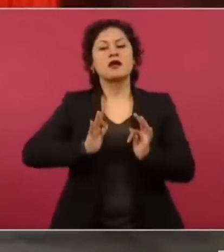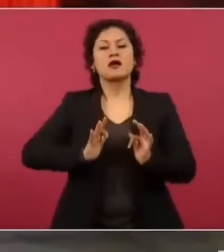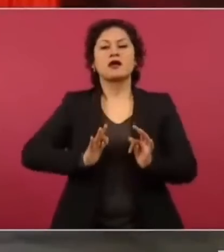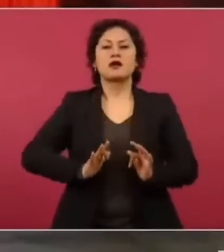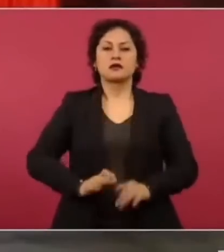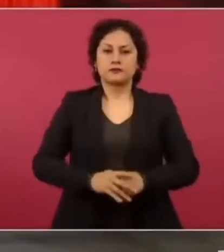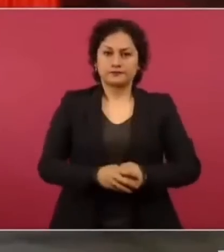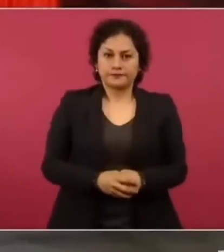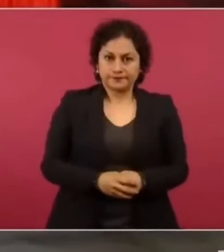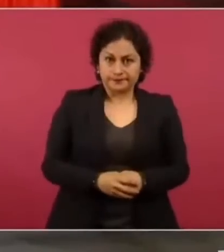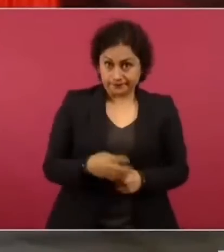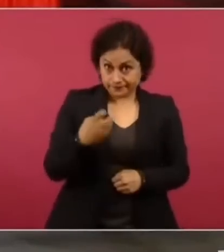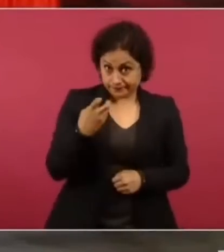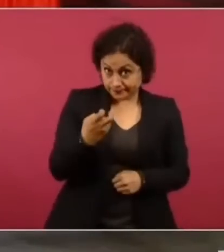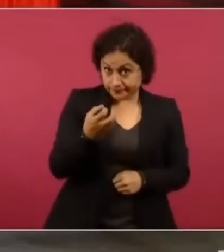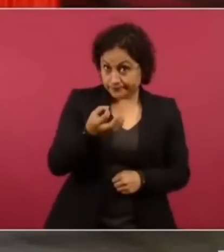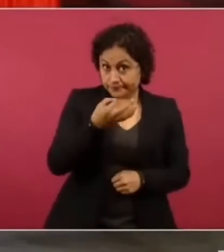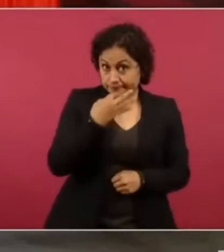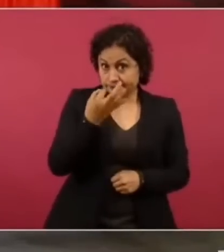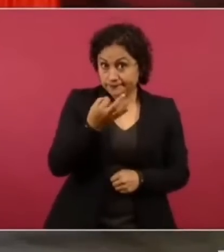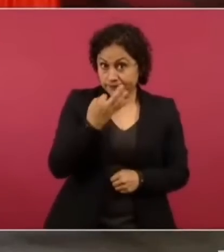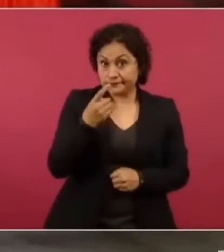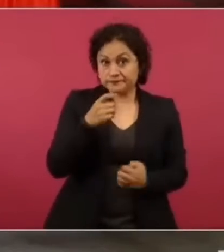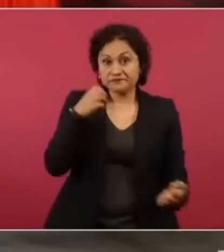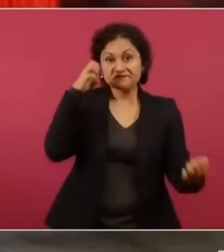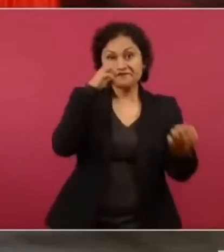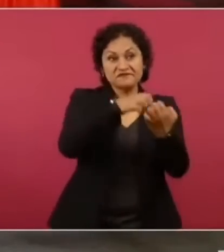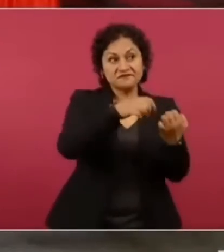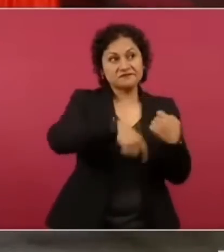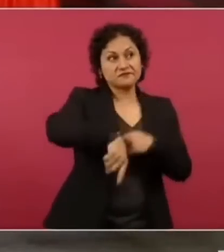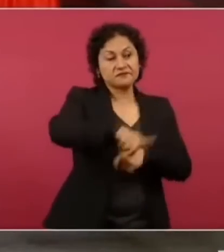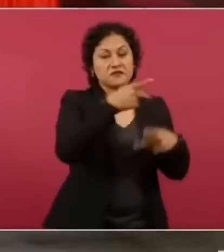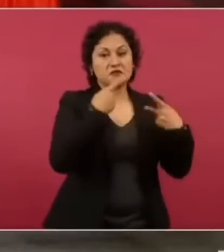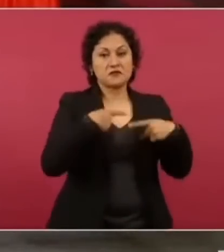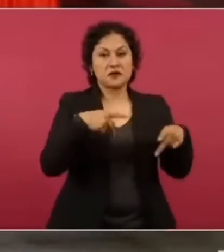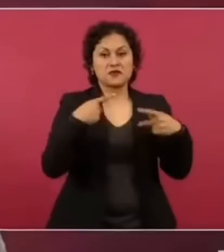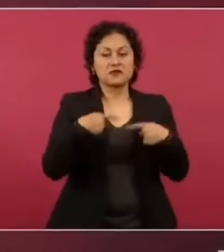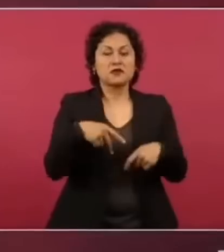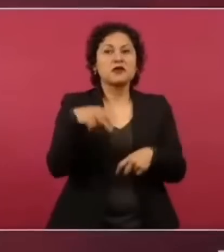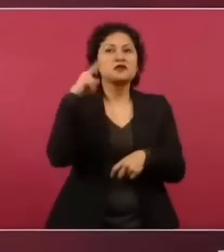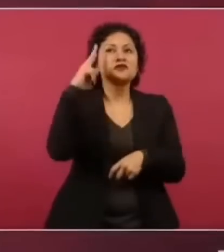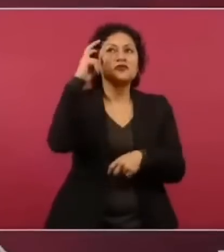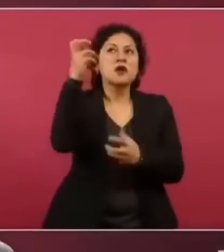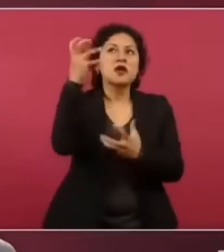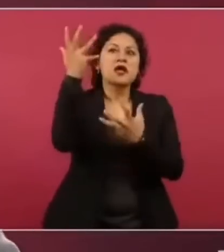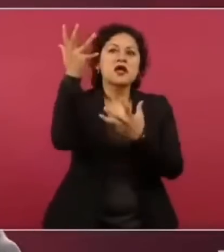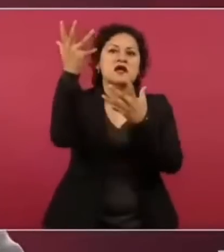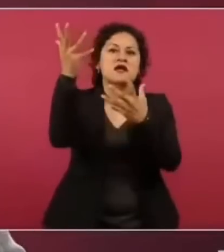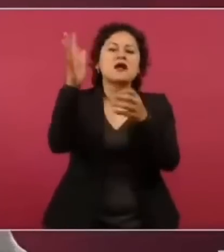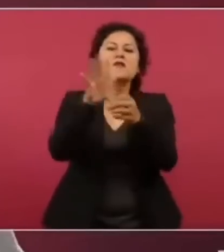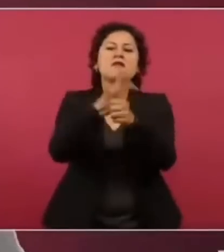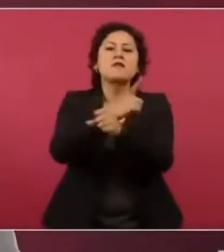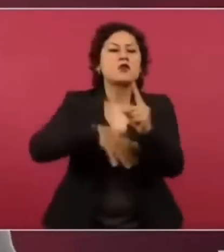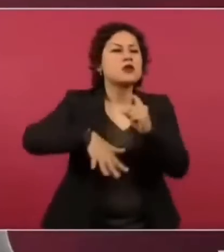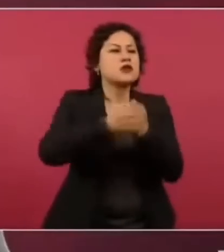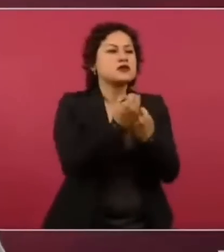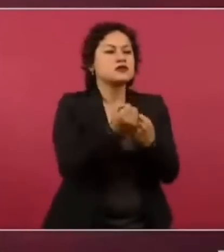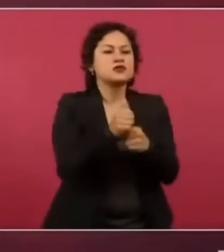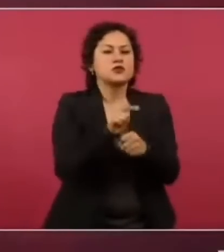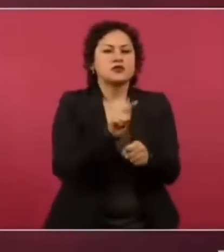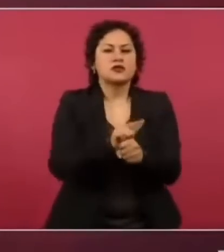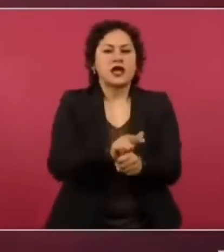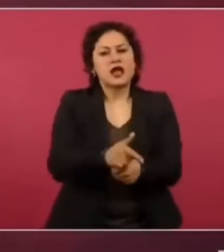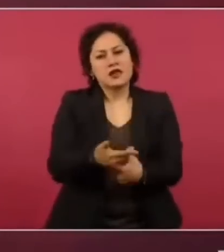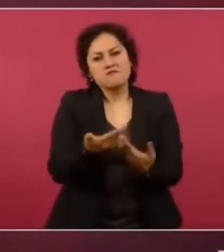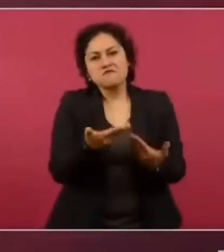Este medicamento juega con las aspiraciones de las personas que en una realidad social que frívolamente exige bajar de